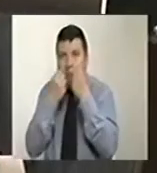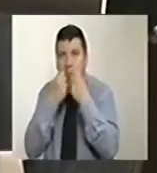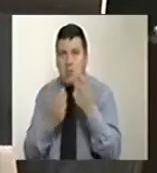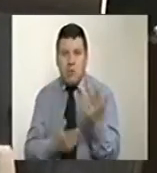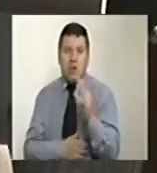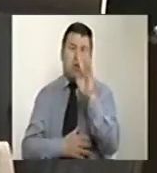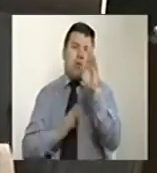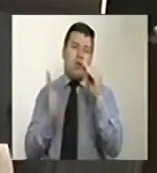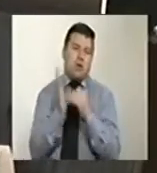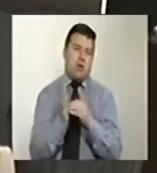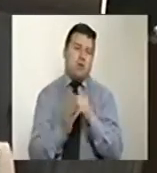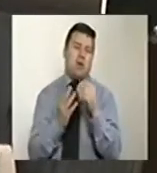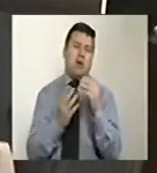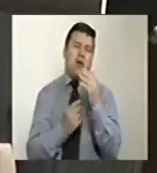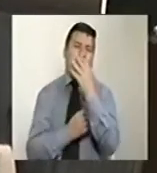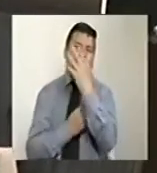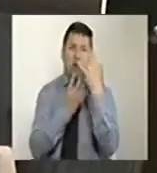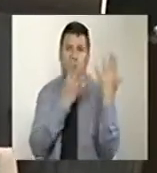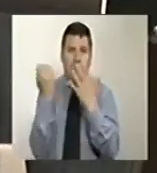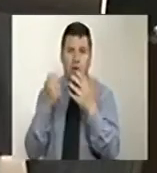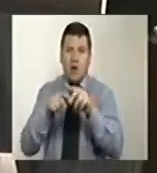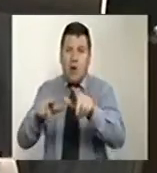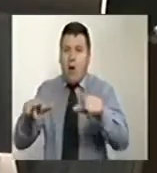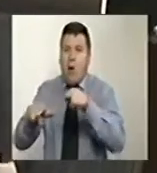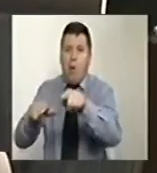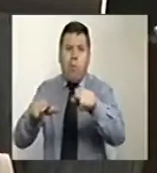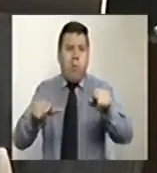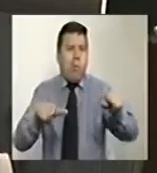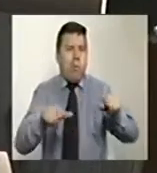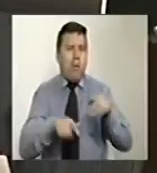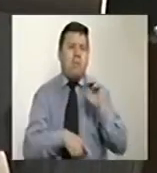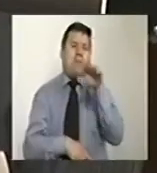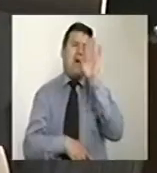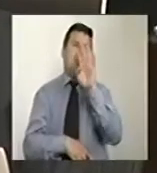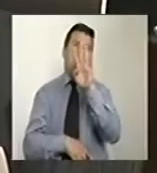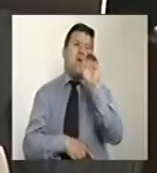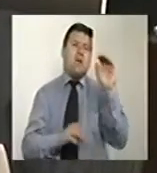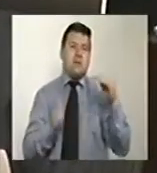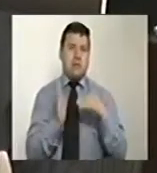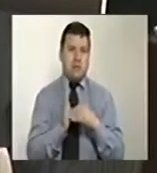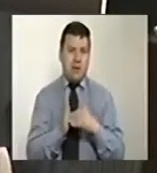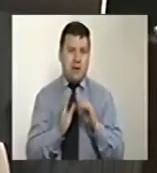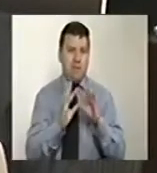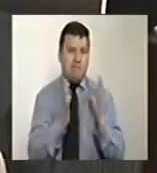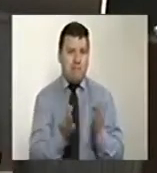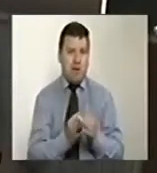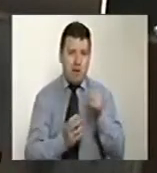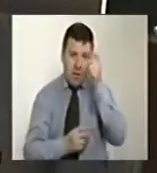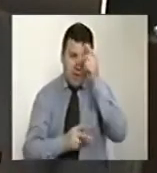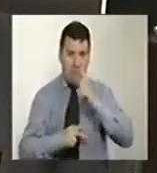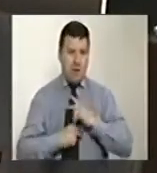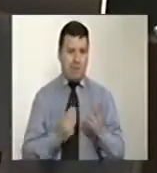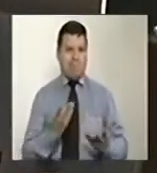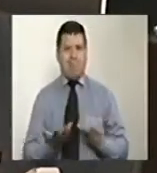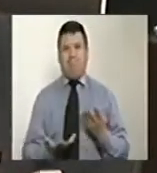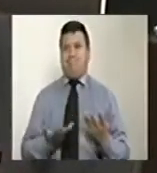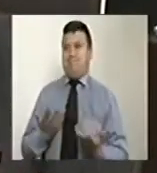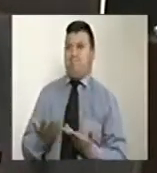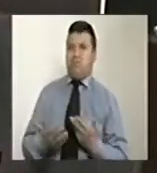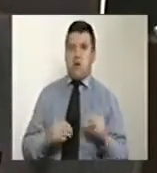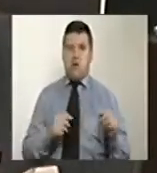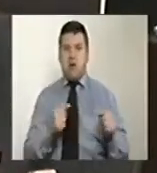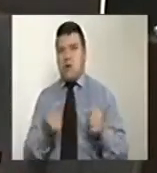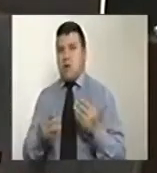.984 predios, y más de 400 mil familias ganaderas por esta